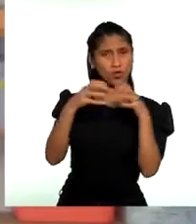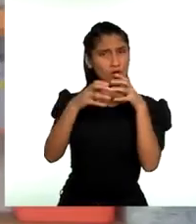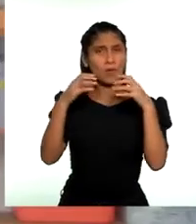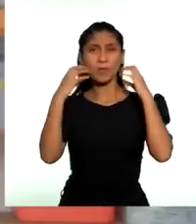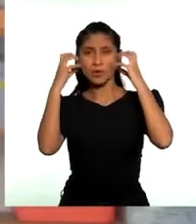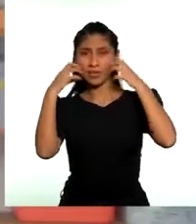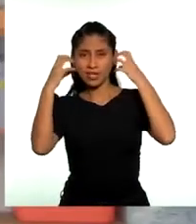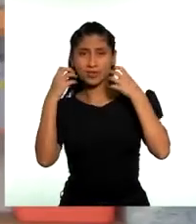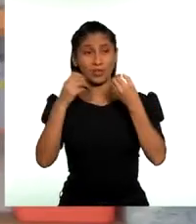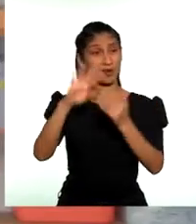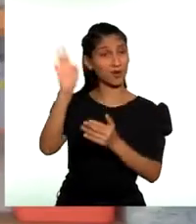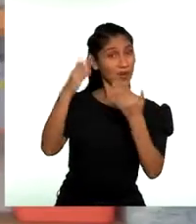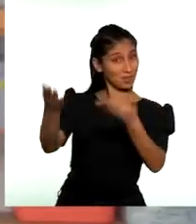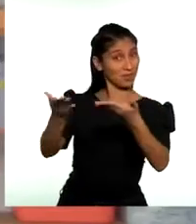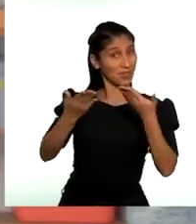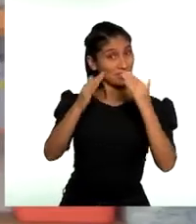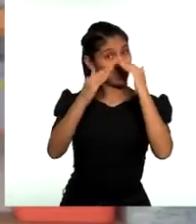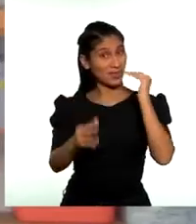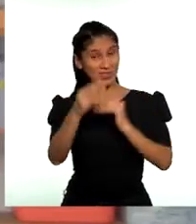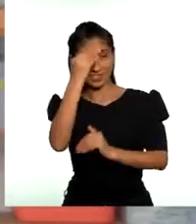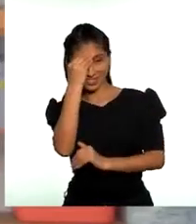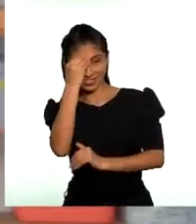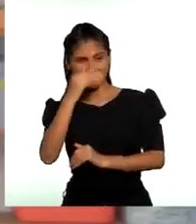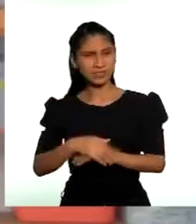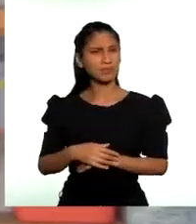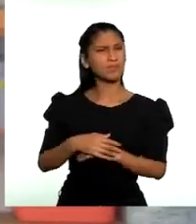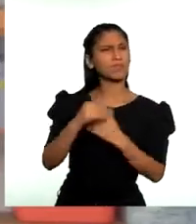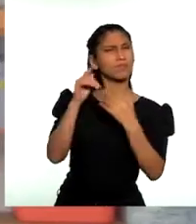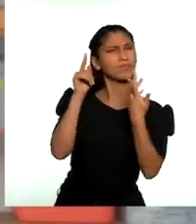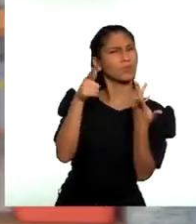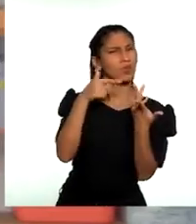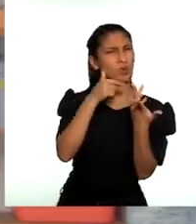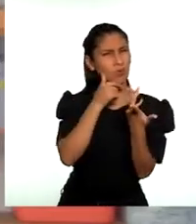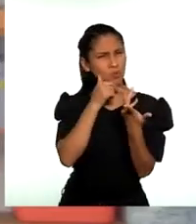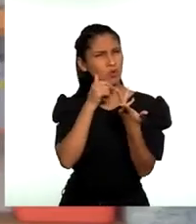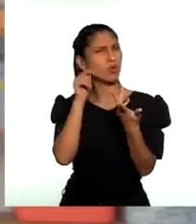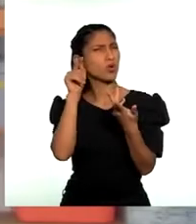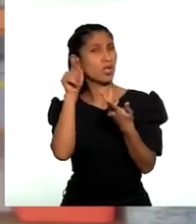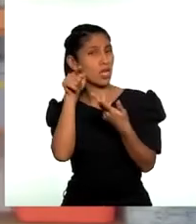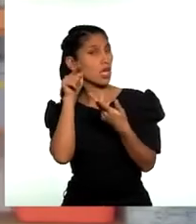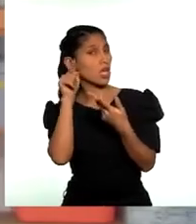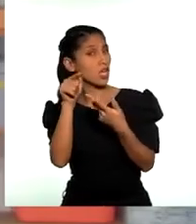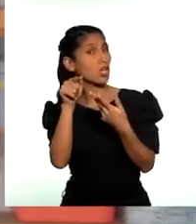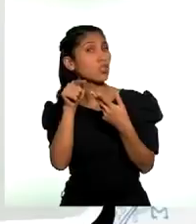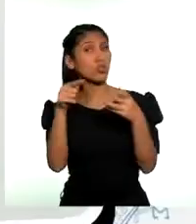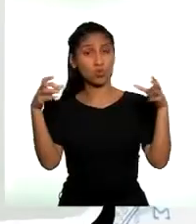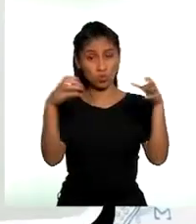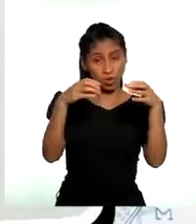Hola, bienvenida a Aprendo en Casa. ¿Qué representantes políticos tienen en tu comunidad?